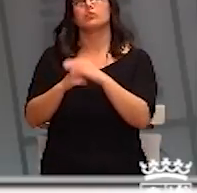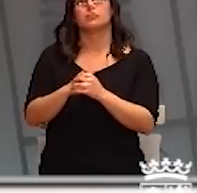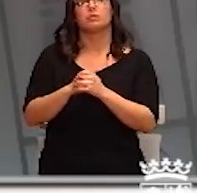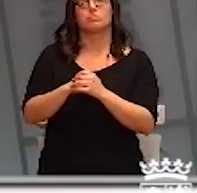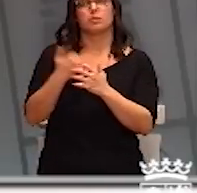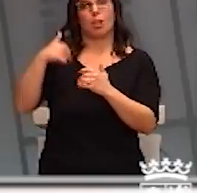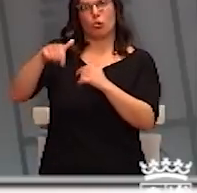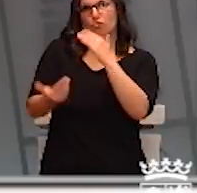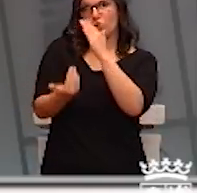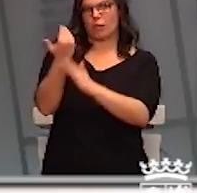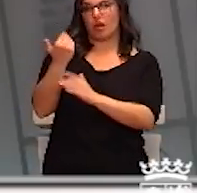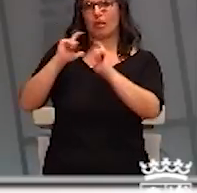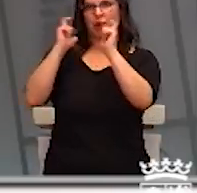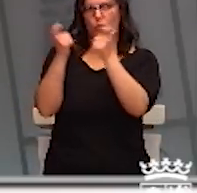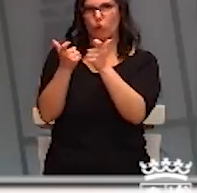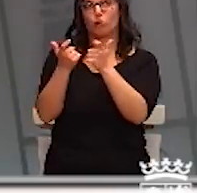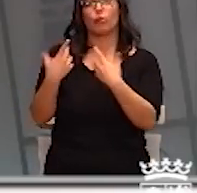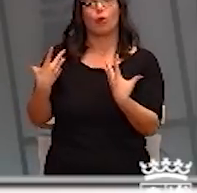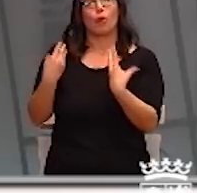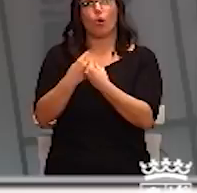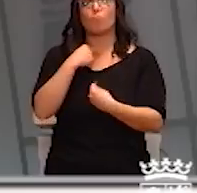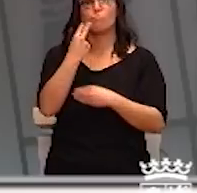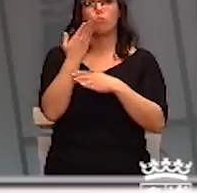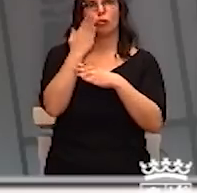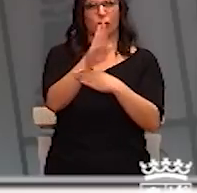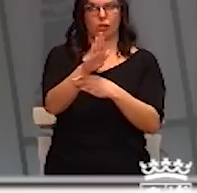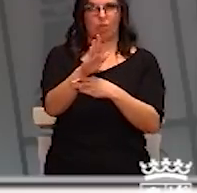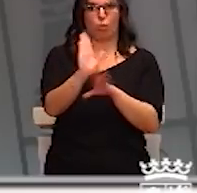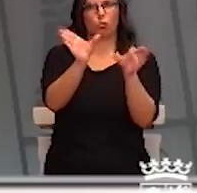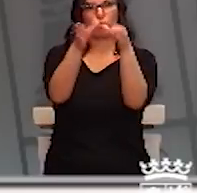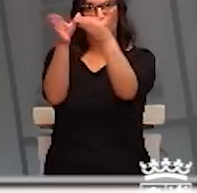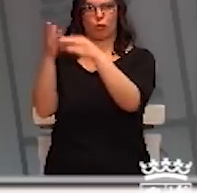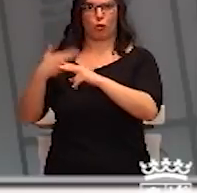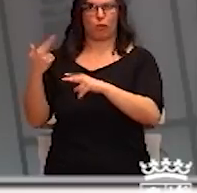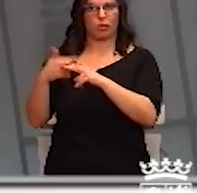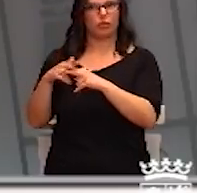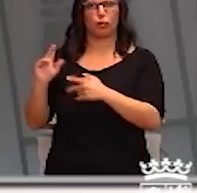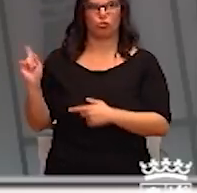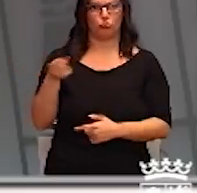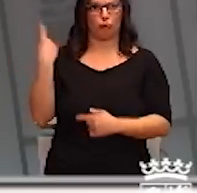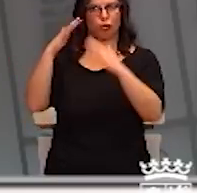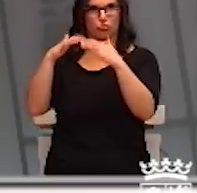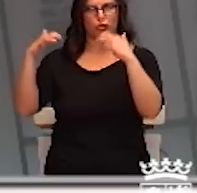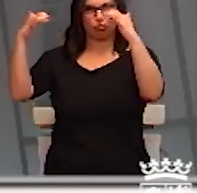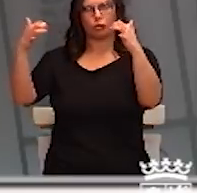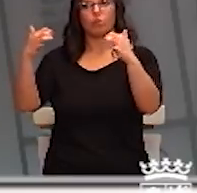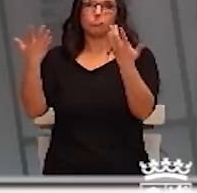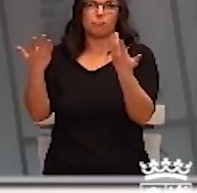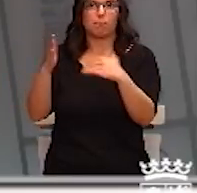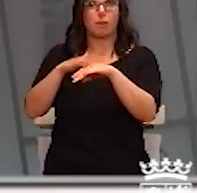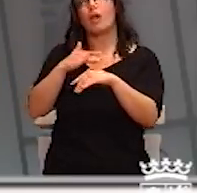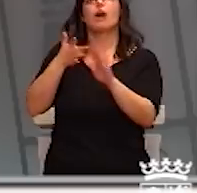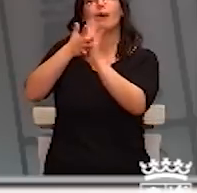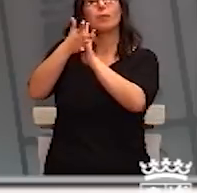ya hemos mantenido una reunión con todos los portavoces de los grupos parlamentarios, con la idea de trasladarles la